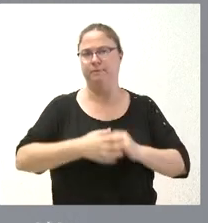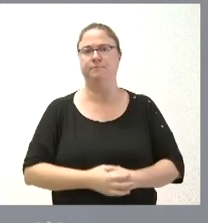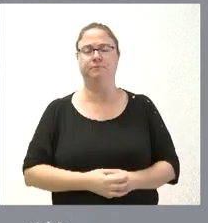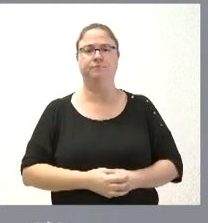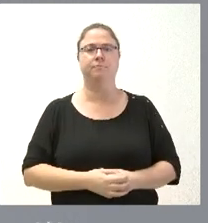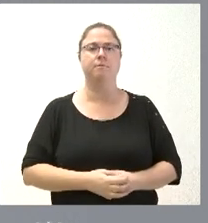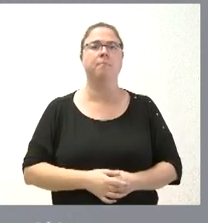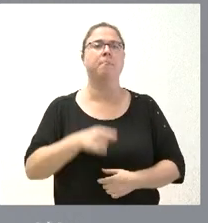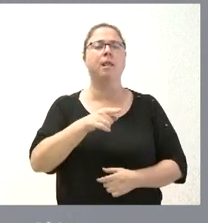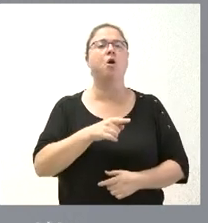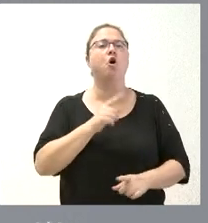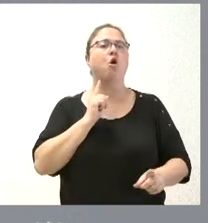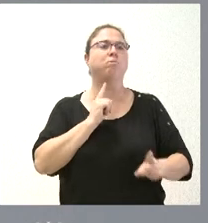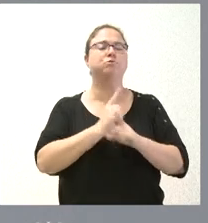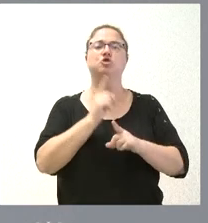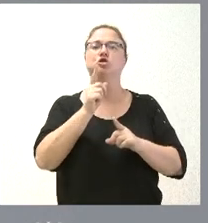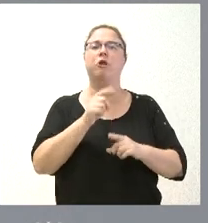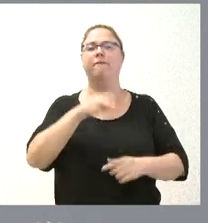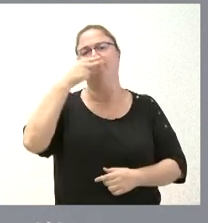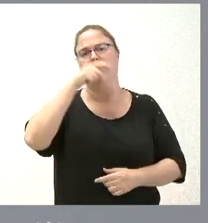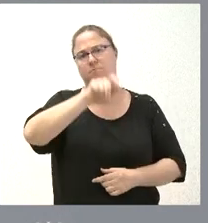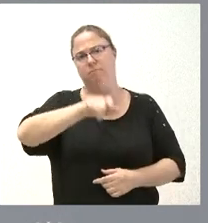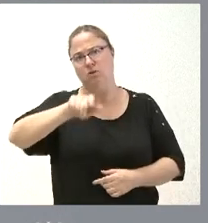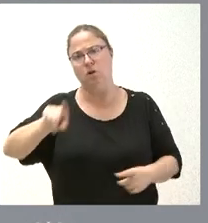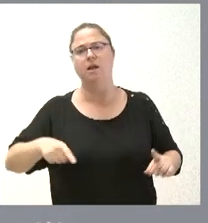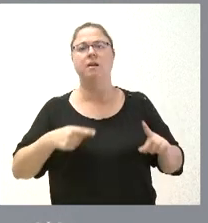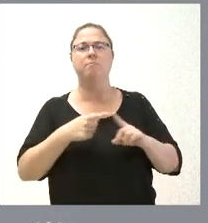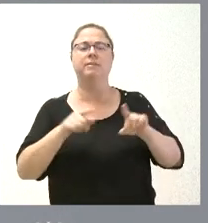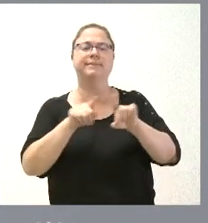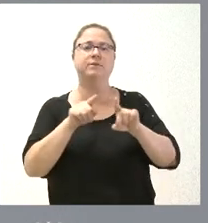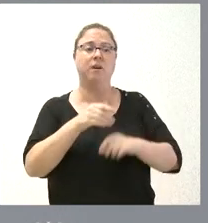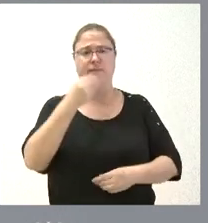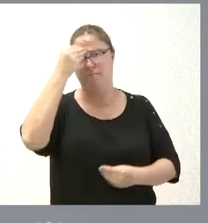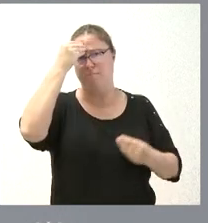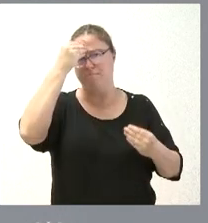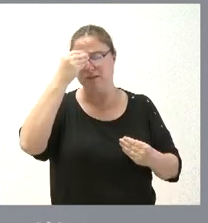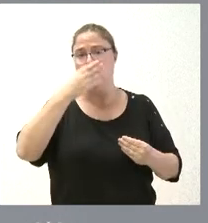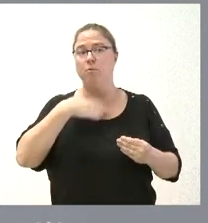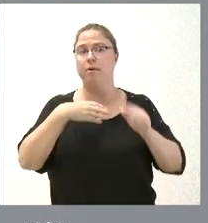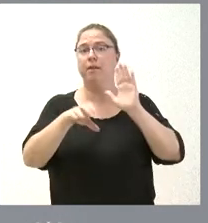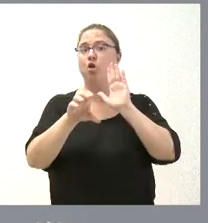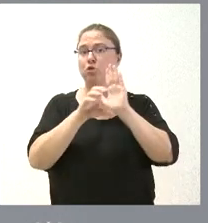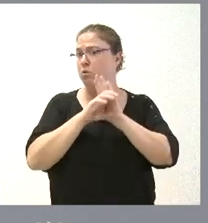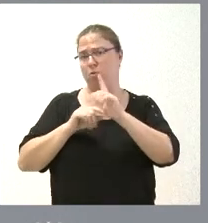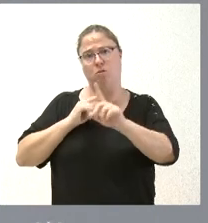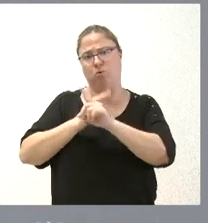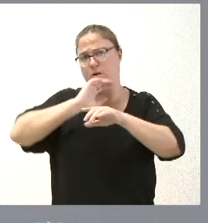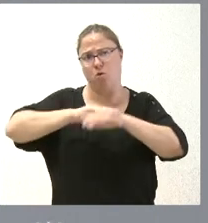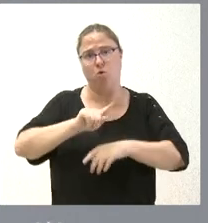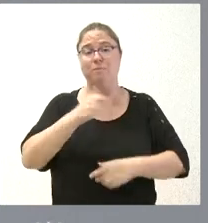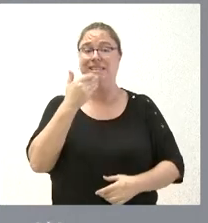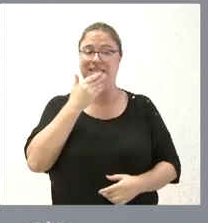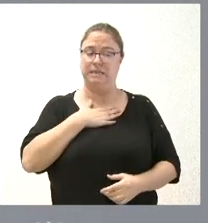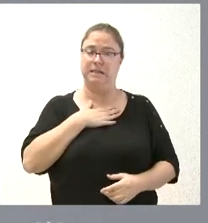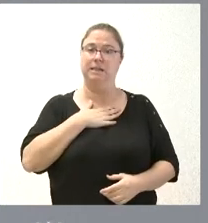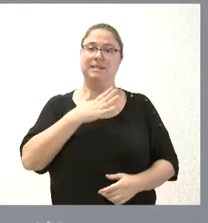Nuestra oposición no solamente desde el punto de vista del interés del ciudadano, sino también desde el punto de vista de que creemos que puede incumplir la Constitución. Y, por tanto, si nuestros servicios jurídicos